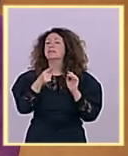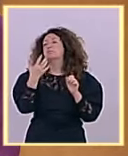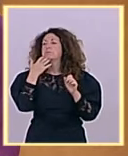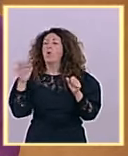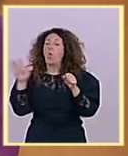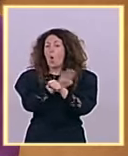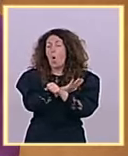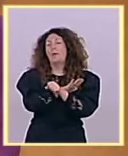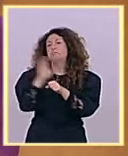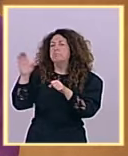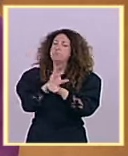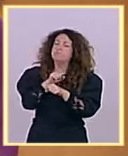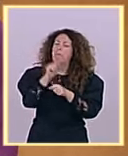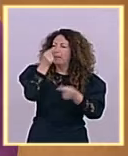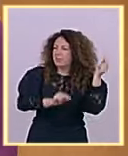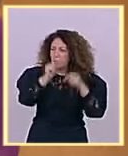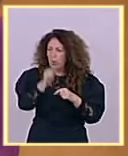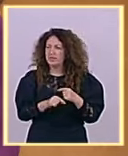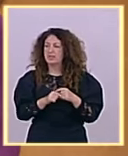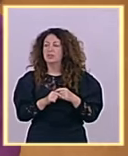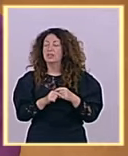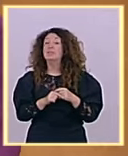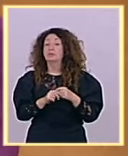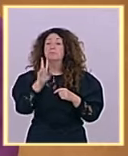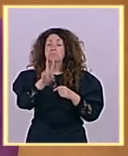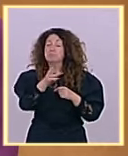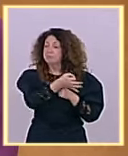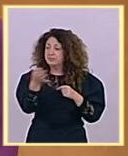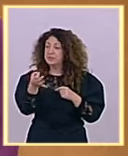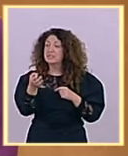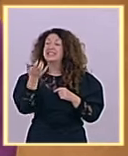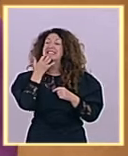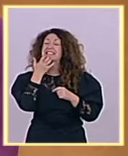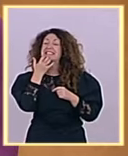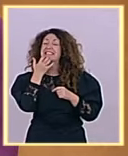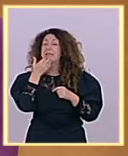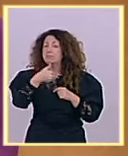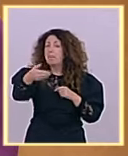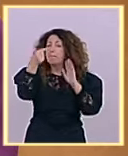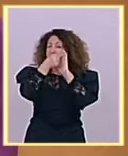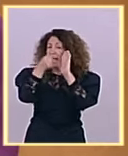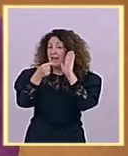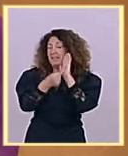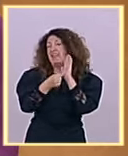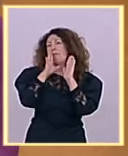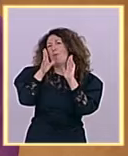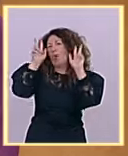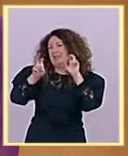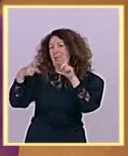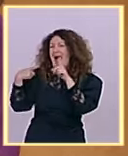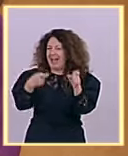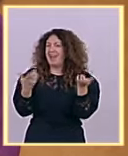efectivamente si se van a tomar medidas con motivo de la guerra se tenga en cuenta el margen fiscal que de forma